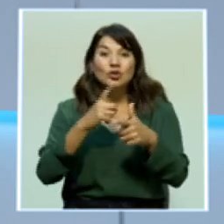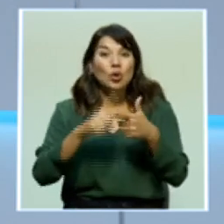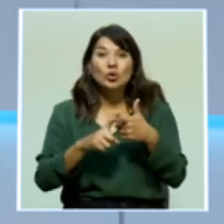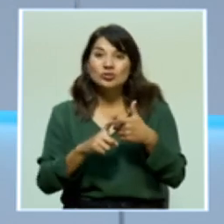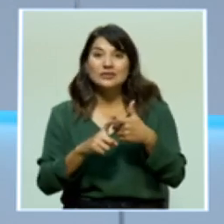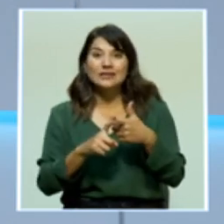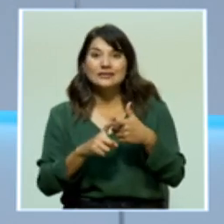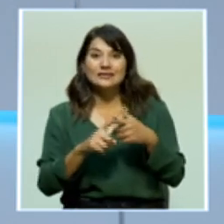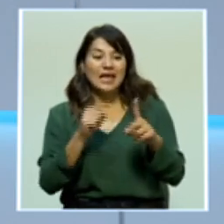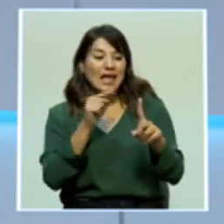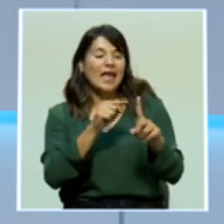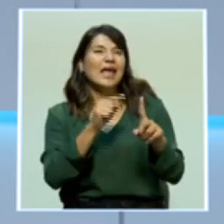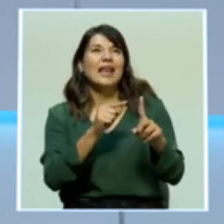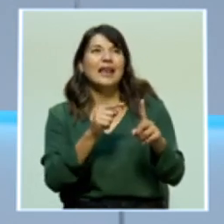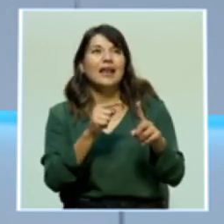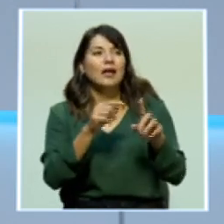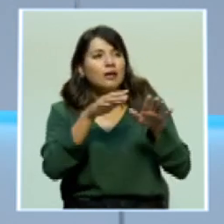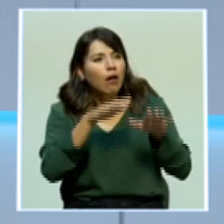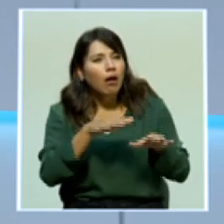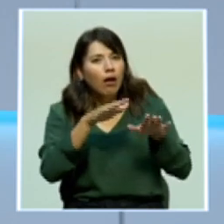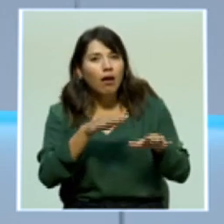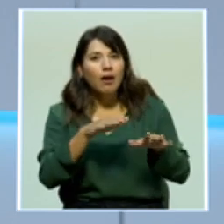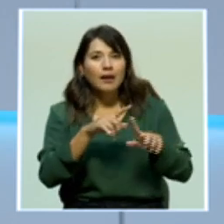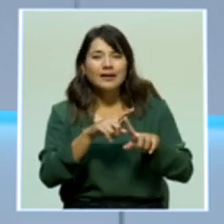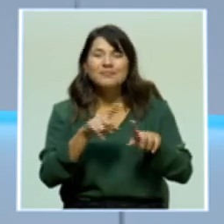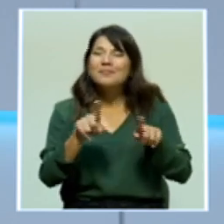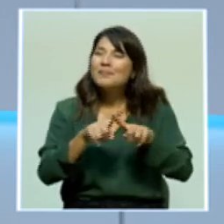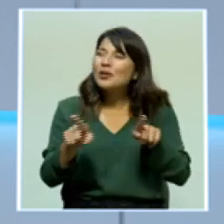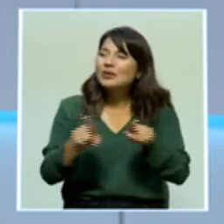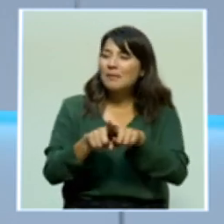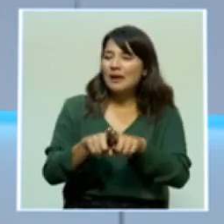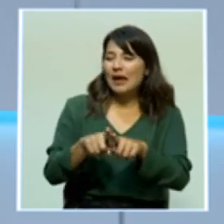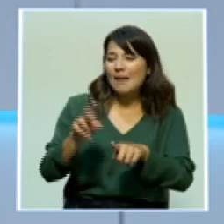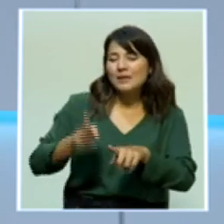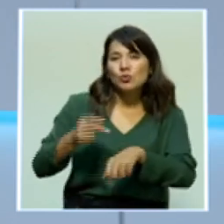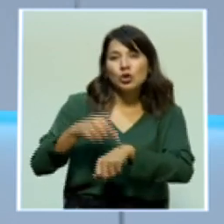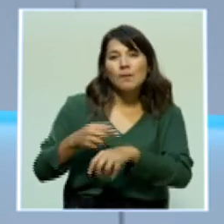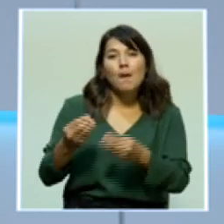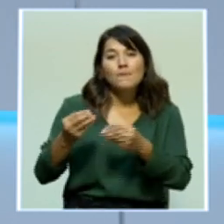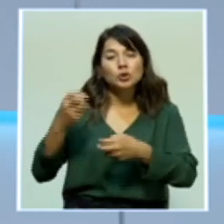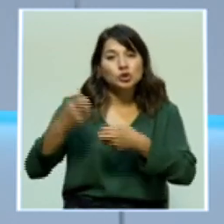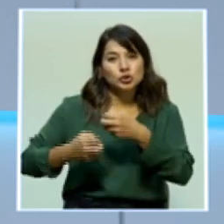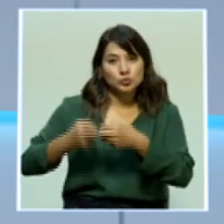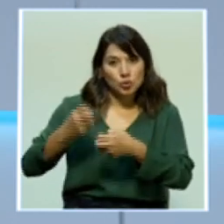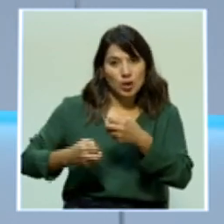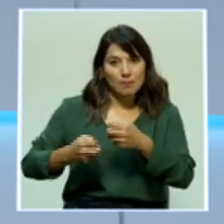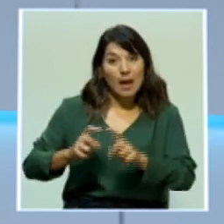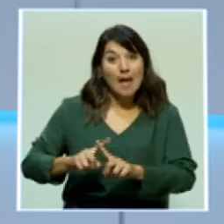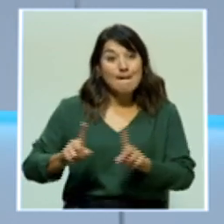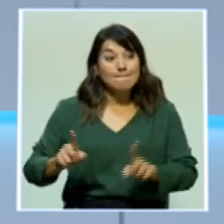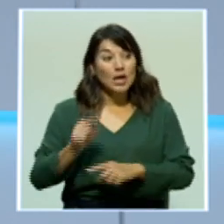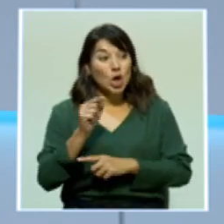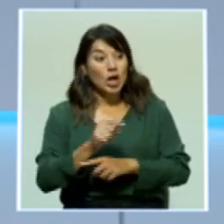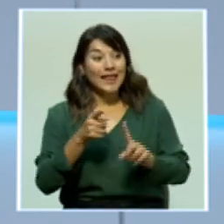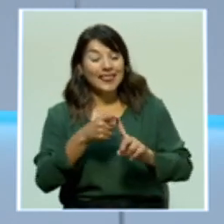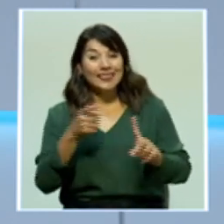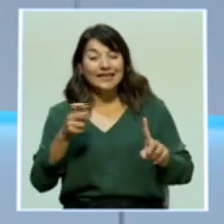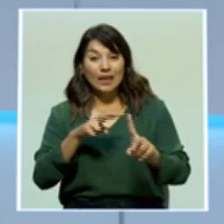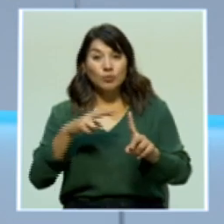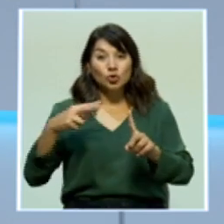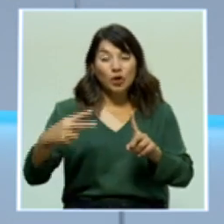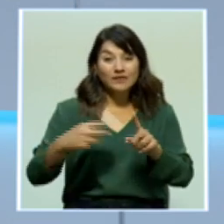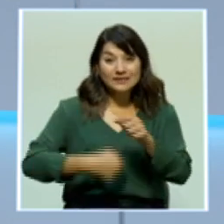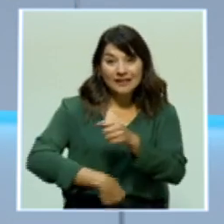ídolo muy polémico. Pero una persona que en lo futbolístico, cada vez que